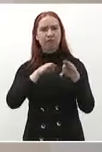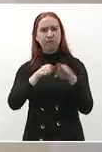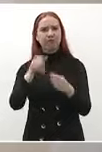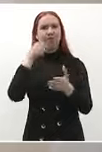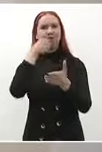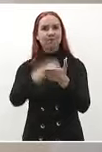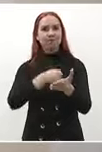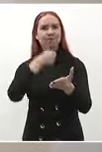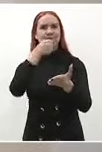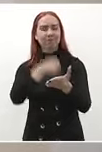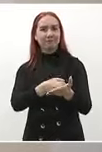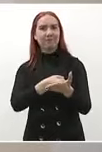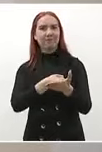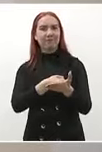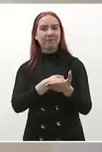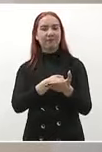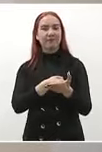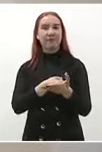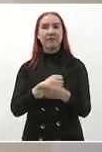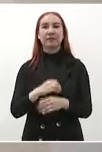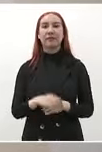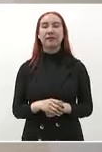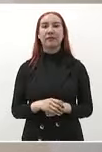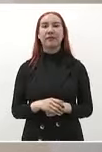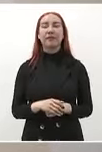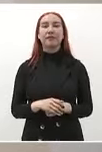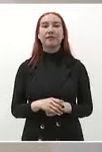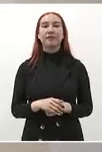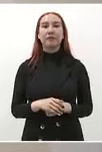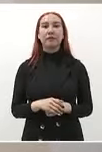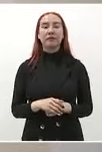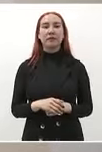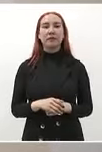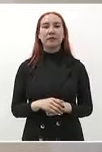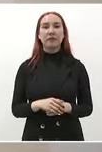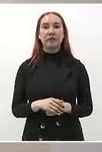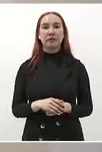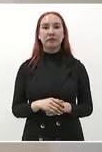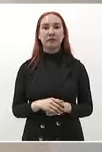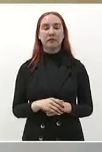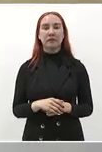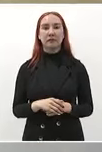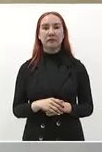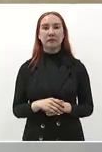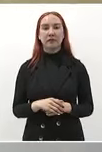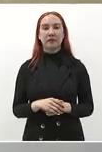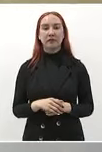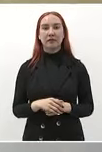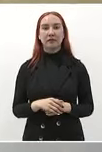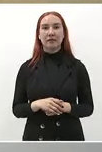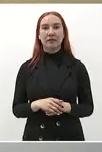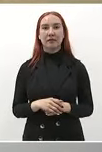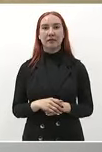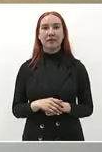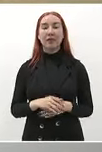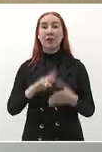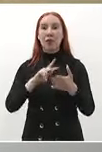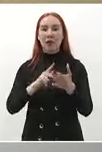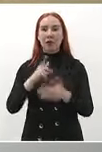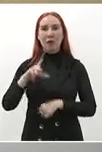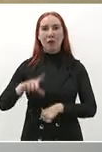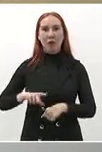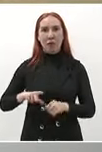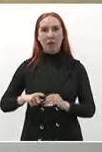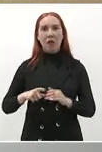al gobierno que ya se lo habían llevado al gobierno